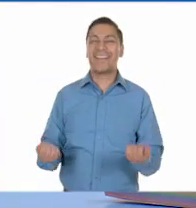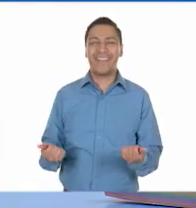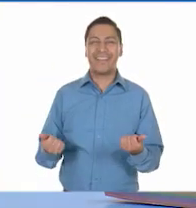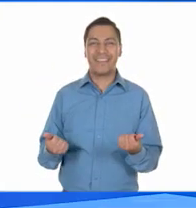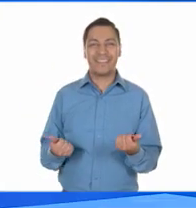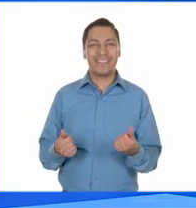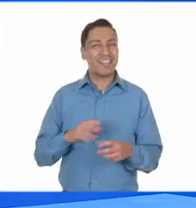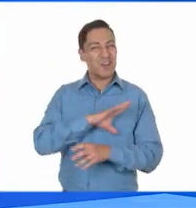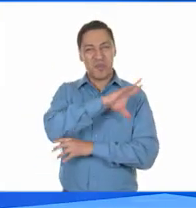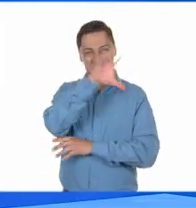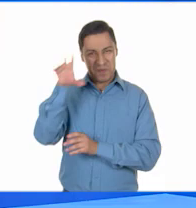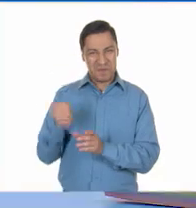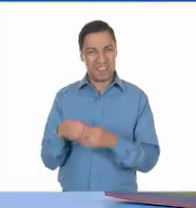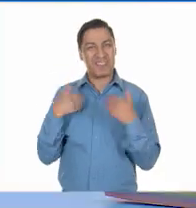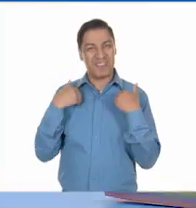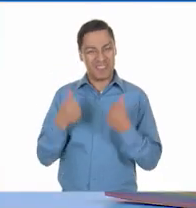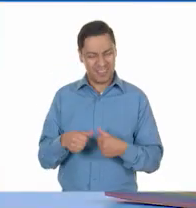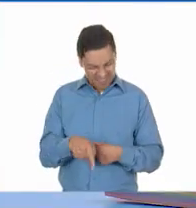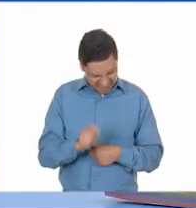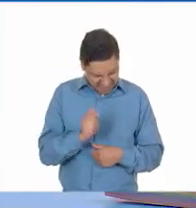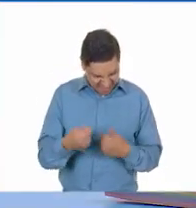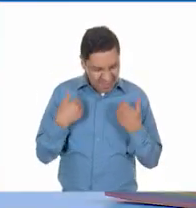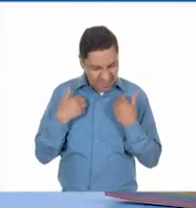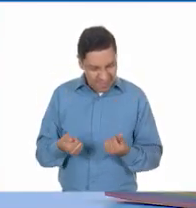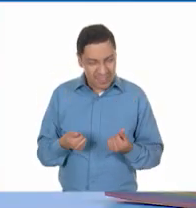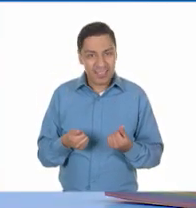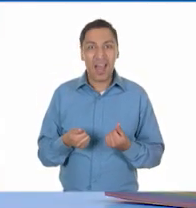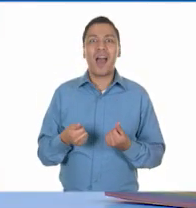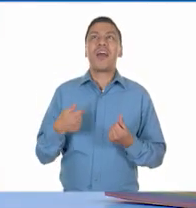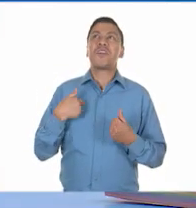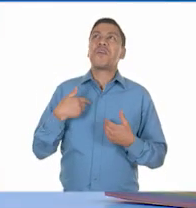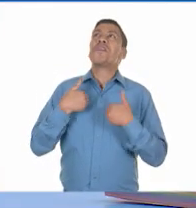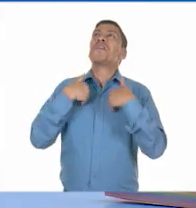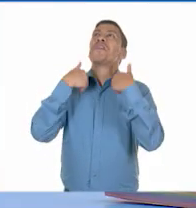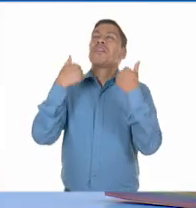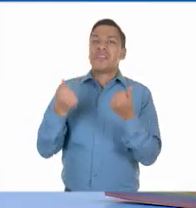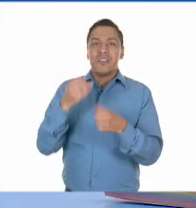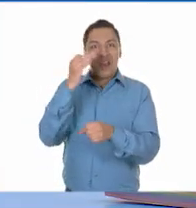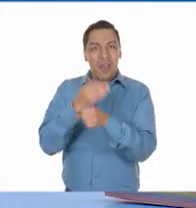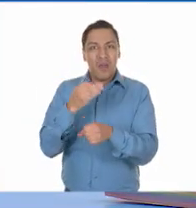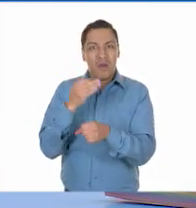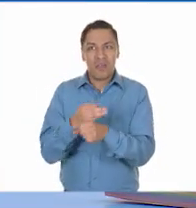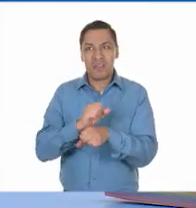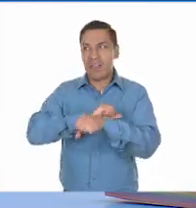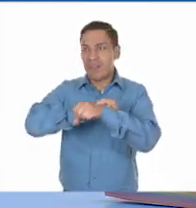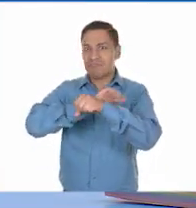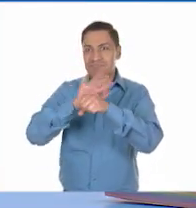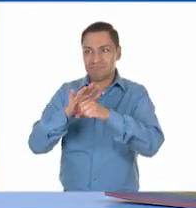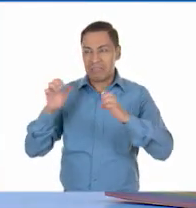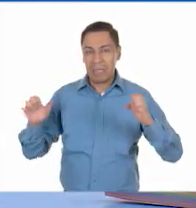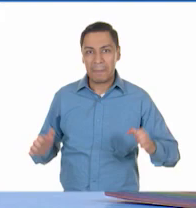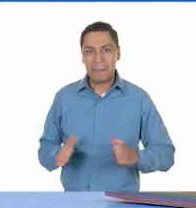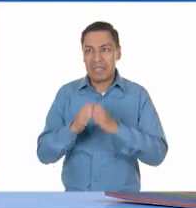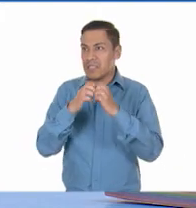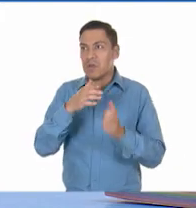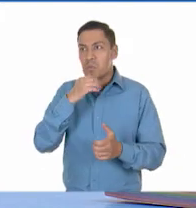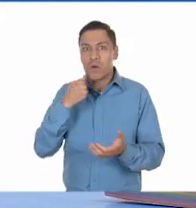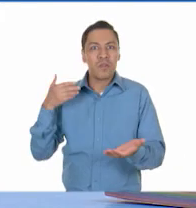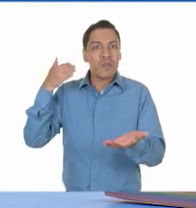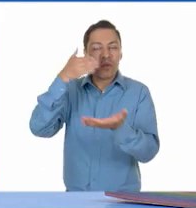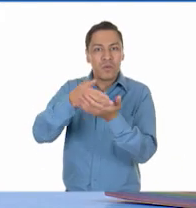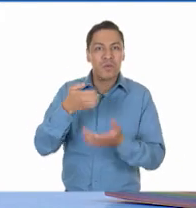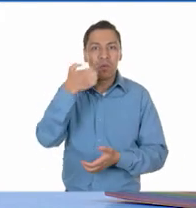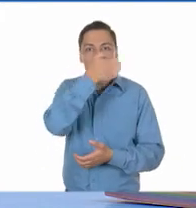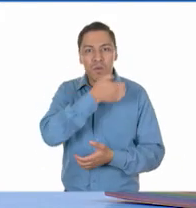entiendes, Tin? Ja, ja, ja. Ahora entiendo cómo es que ahorita que estamos en una contingencia sanitaria y no podemos ir a la escuela,